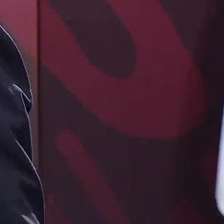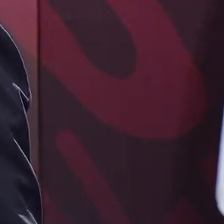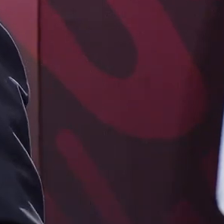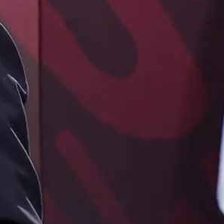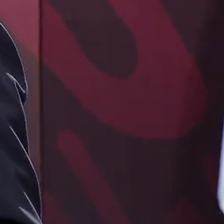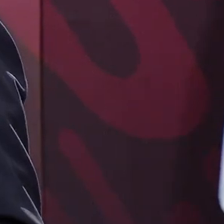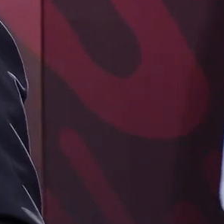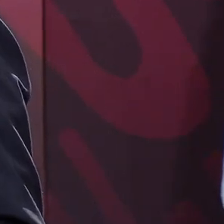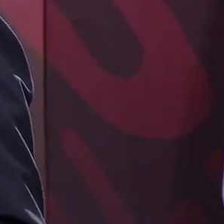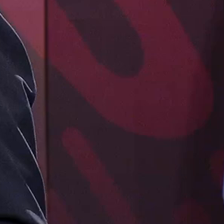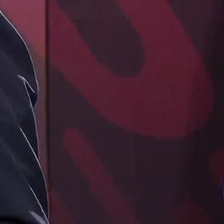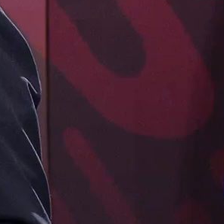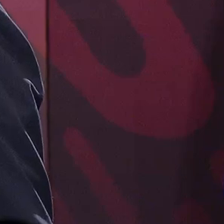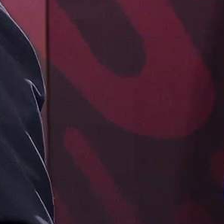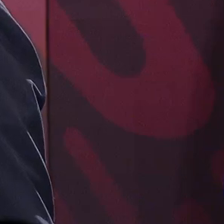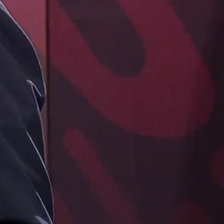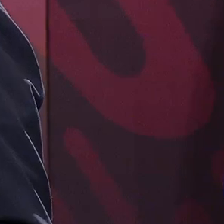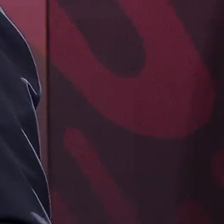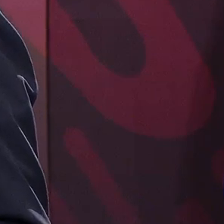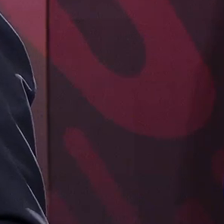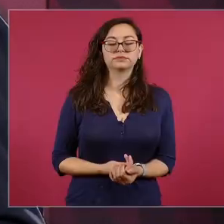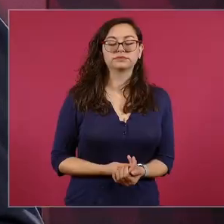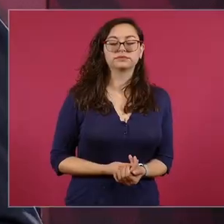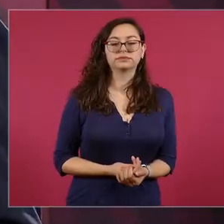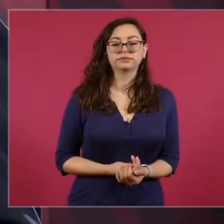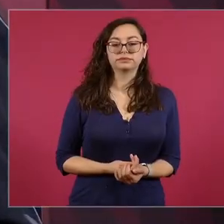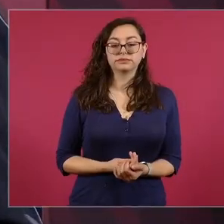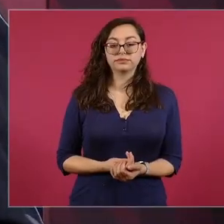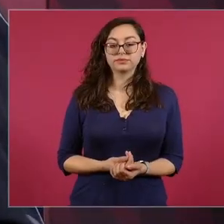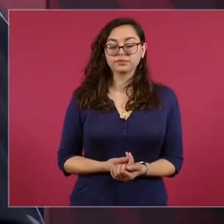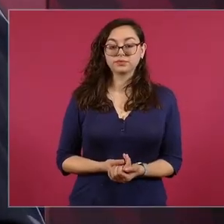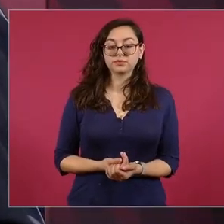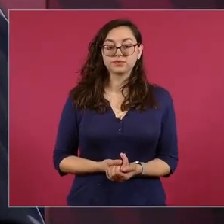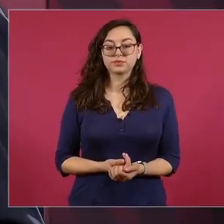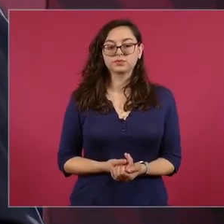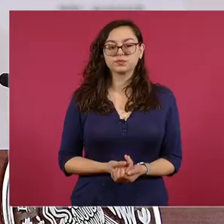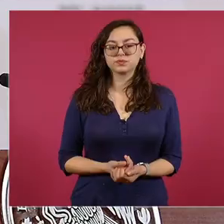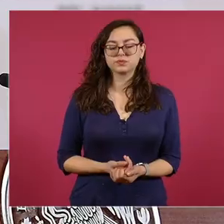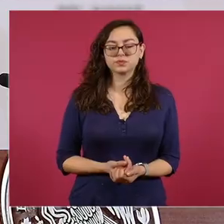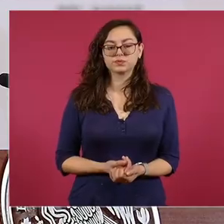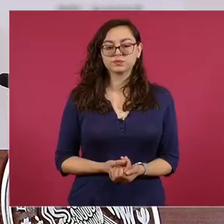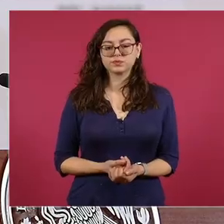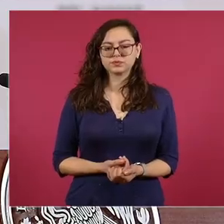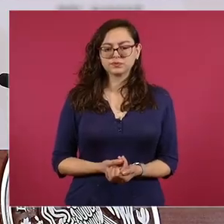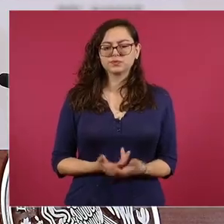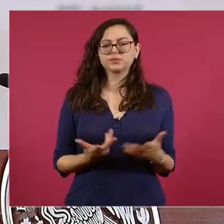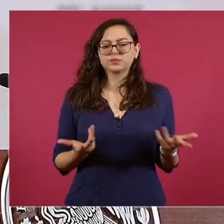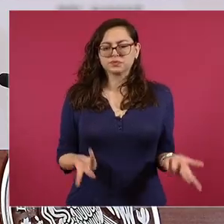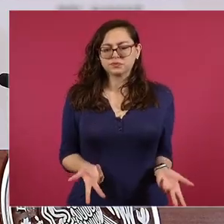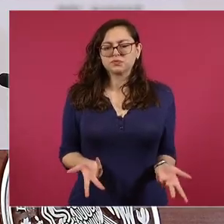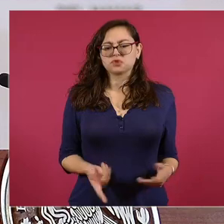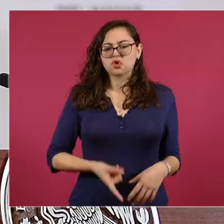los bienes del pueblo y de la nación. Entonces, entendemos